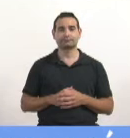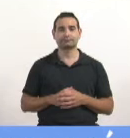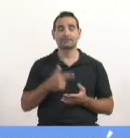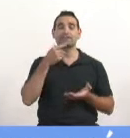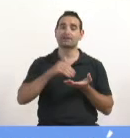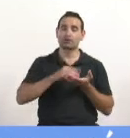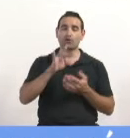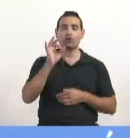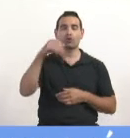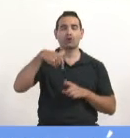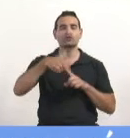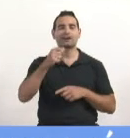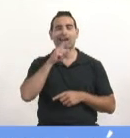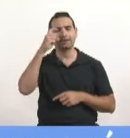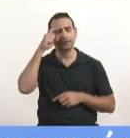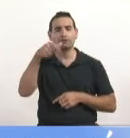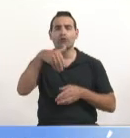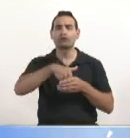Senador Doñate, su voto.